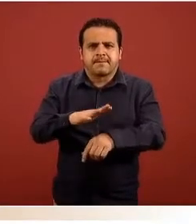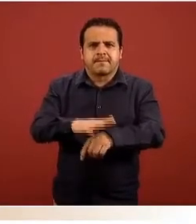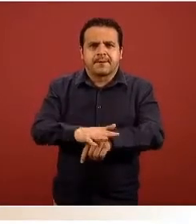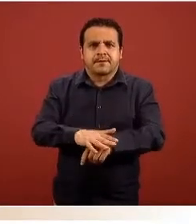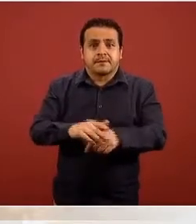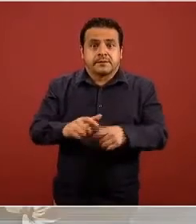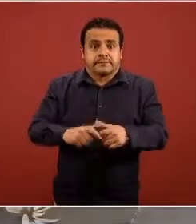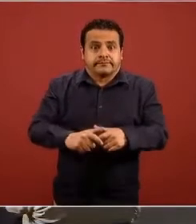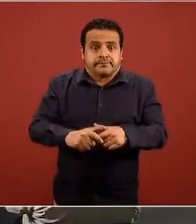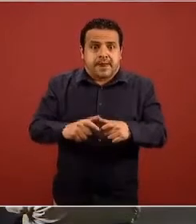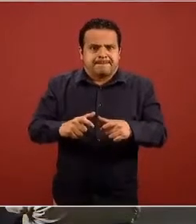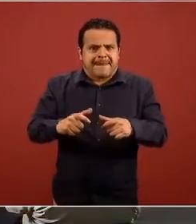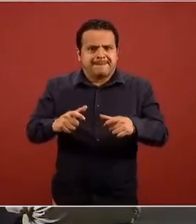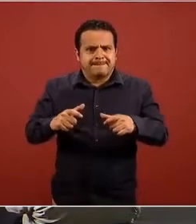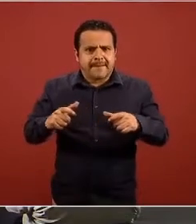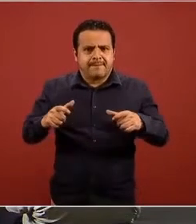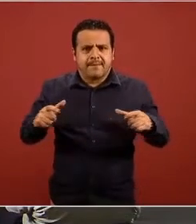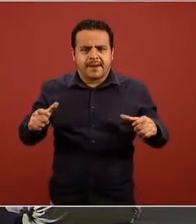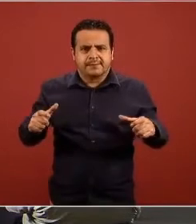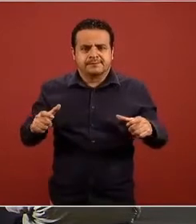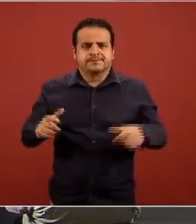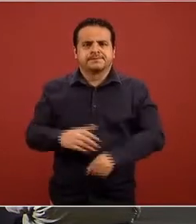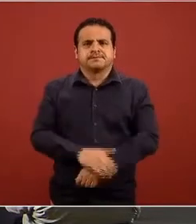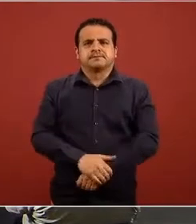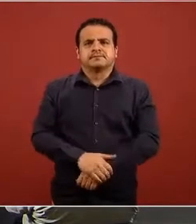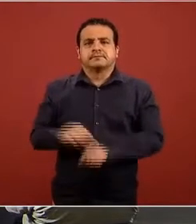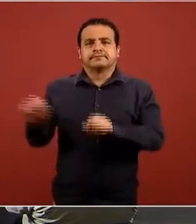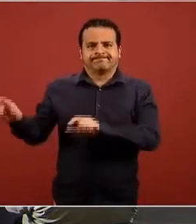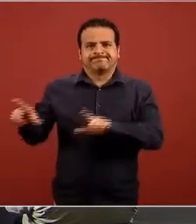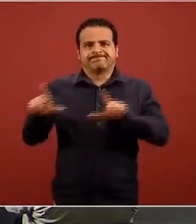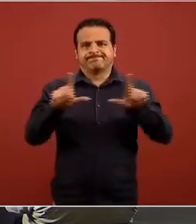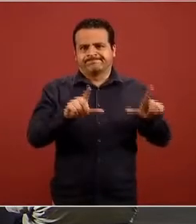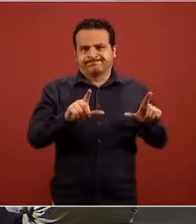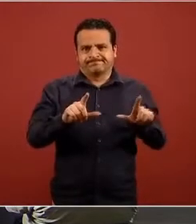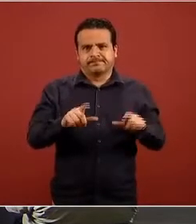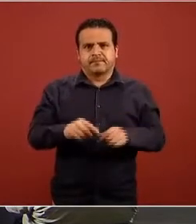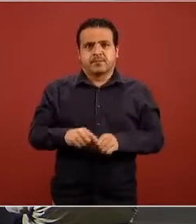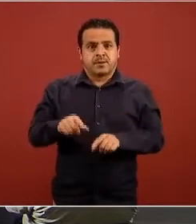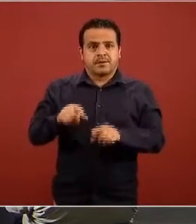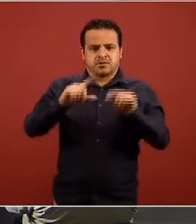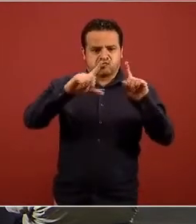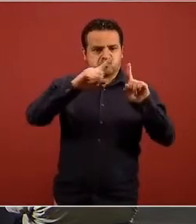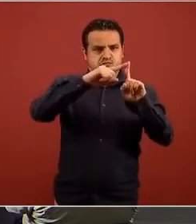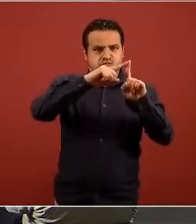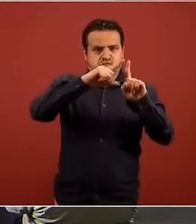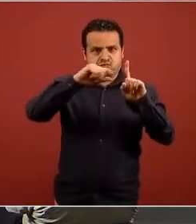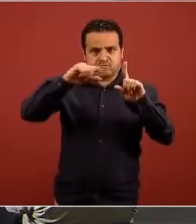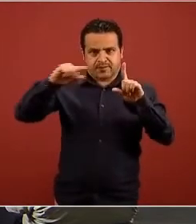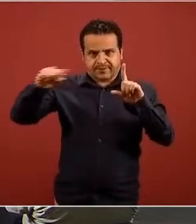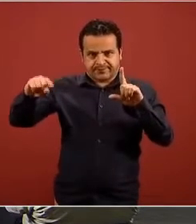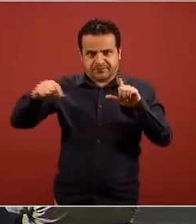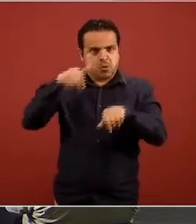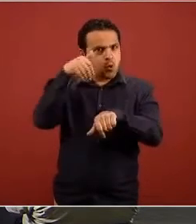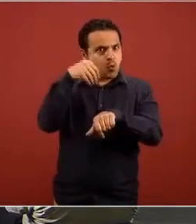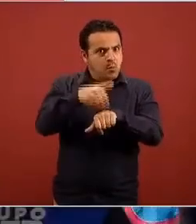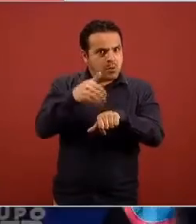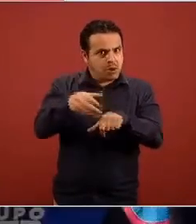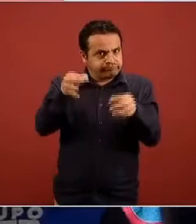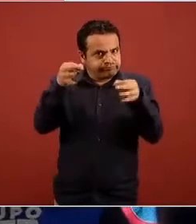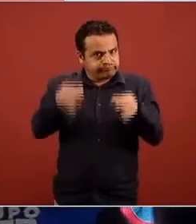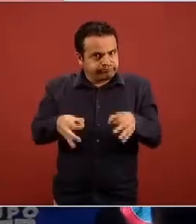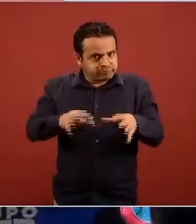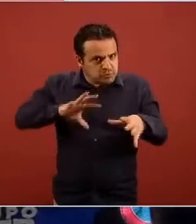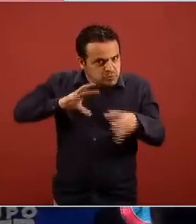en la siguiente diapositiva vemos también esta distribución pero ahora en barras para que ustedes puedan tener los datos totales